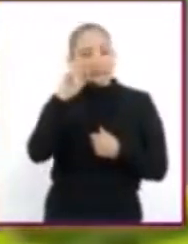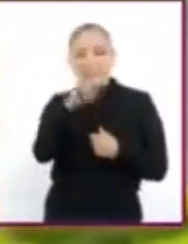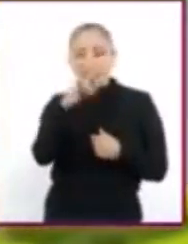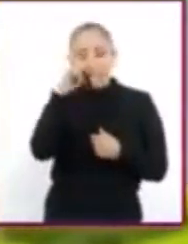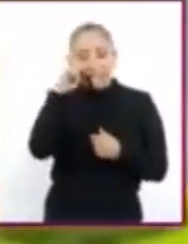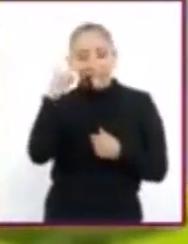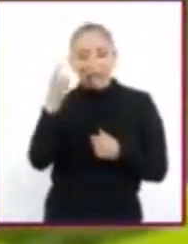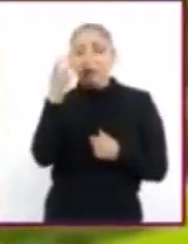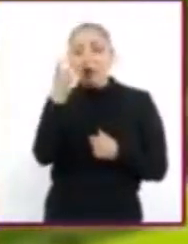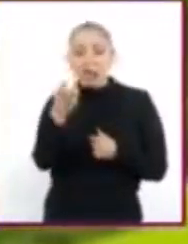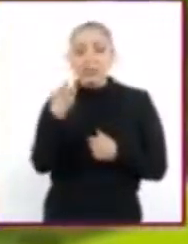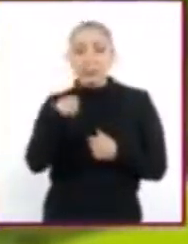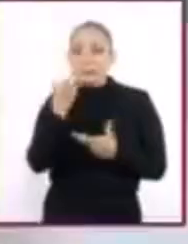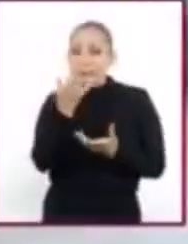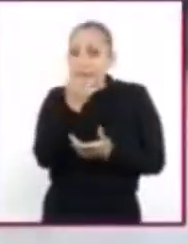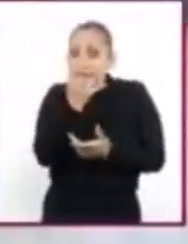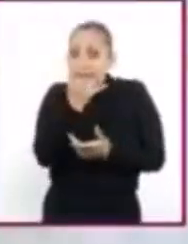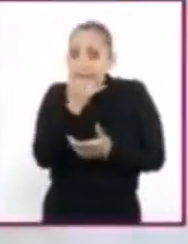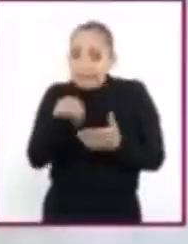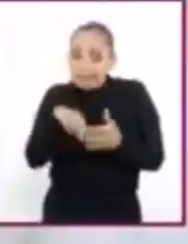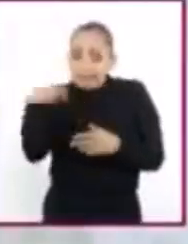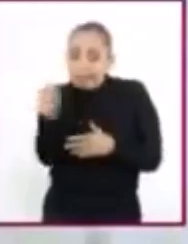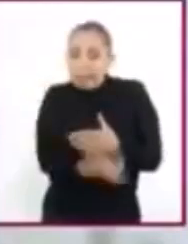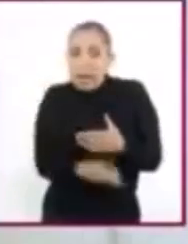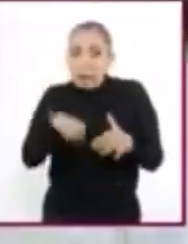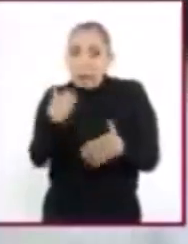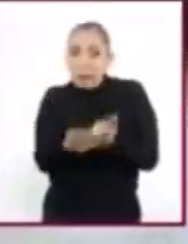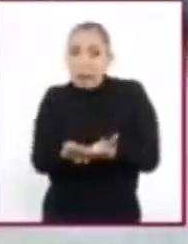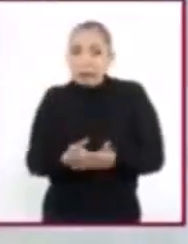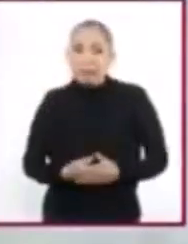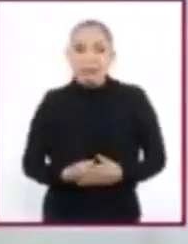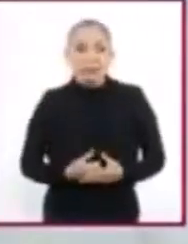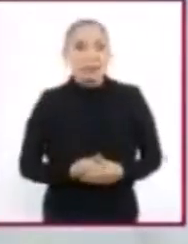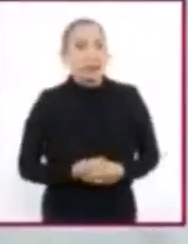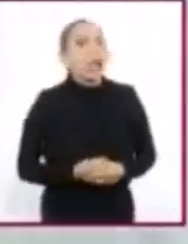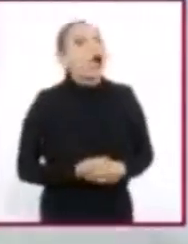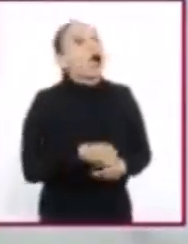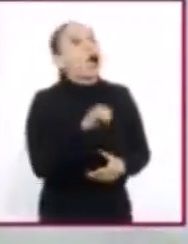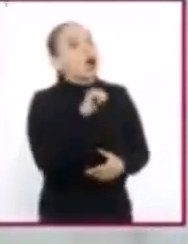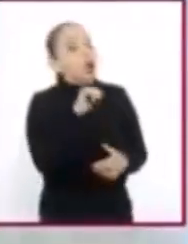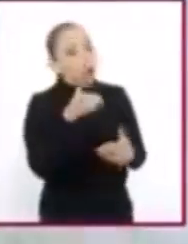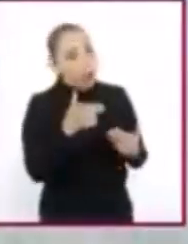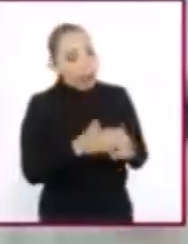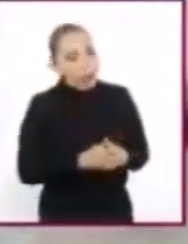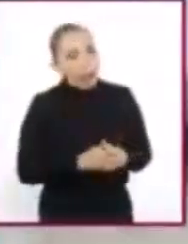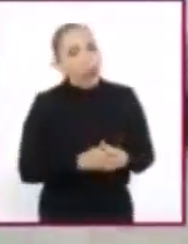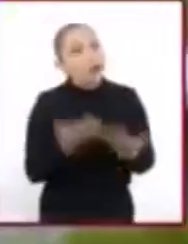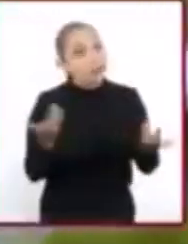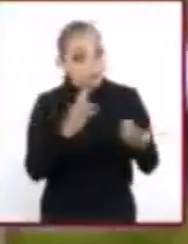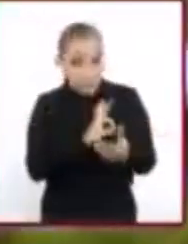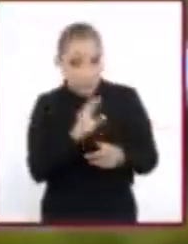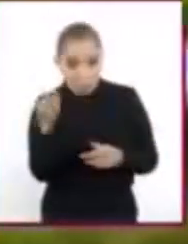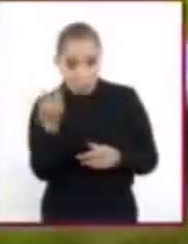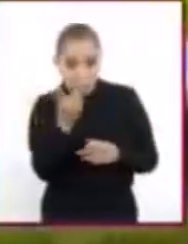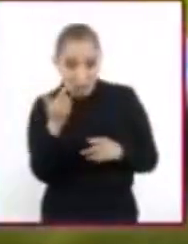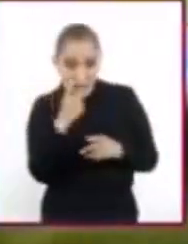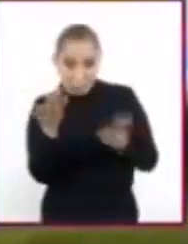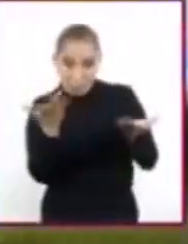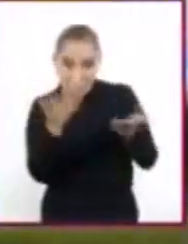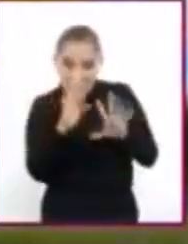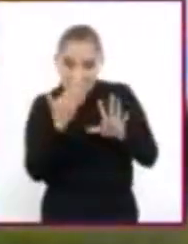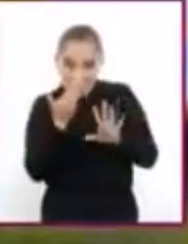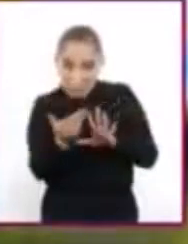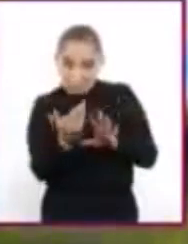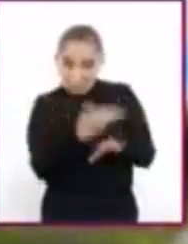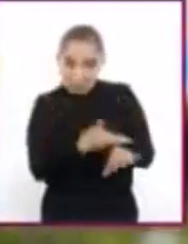y que eso era la causa de sus caídas frecuentes. Oh, ya veo. ¿Y qué? ¿Pudieron encontrar algo?